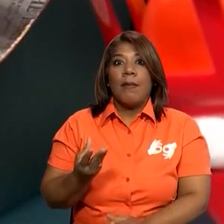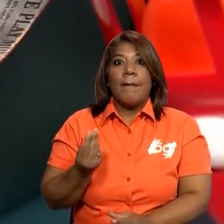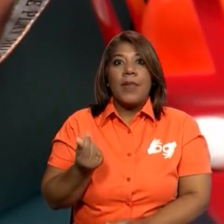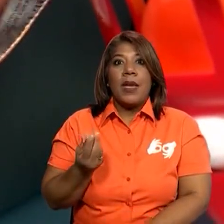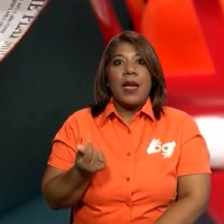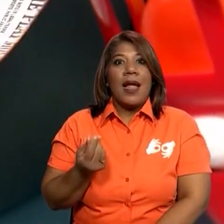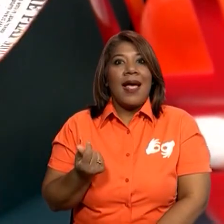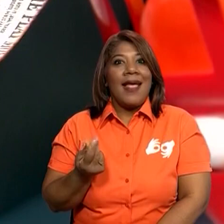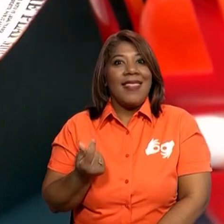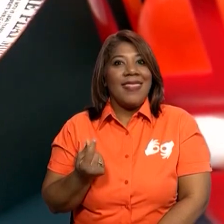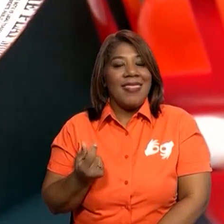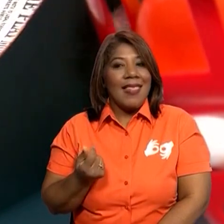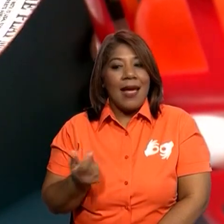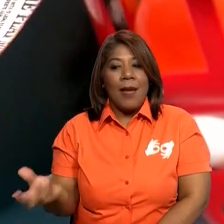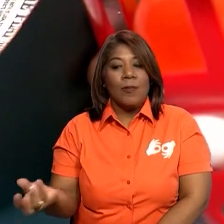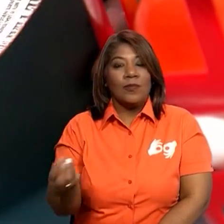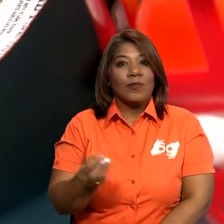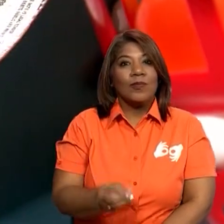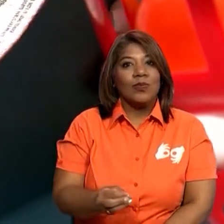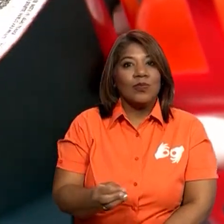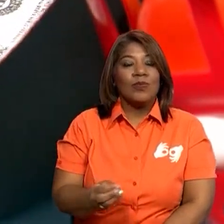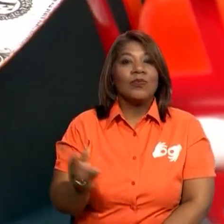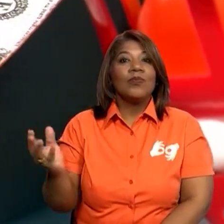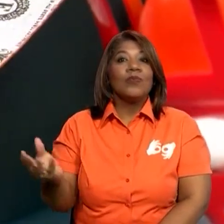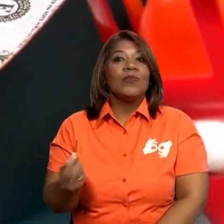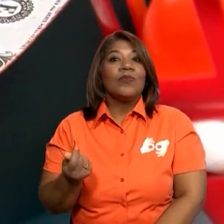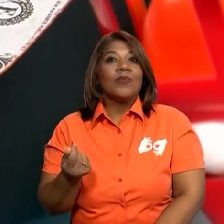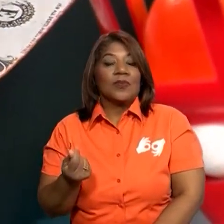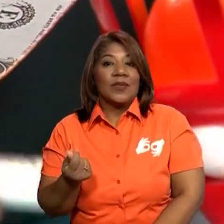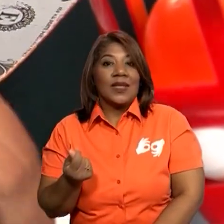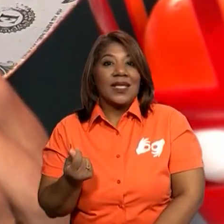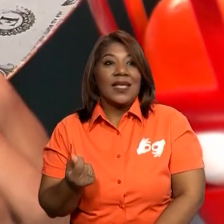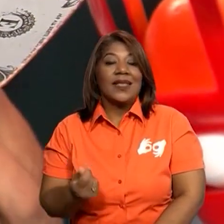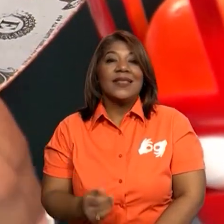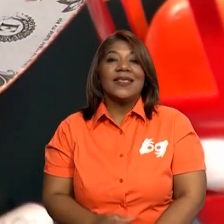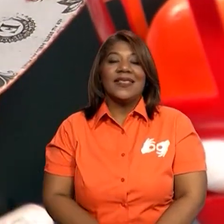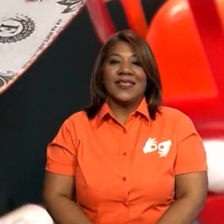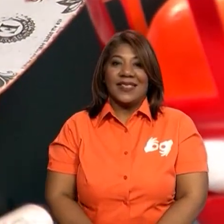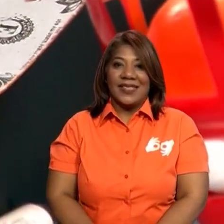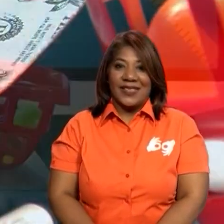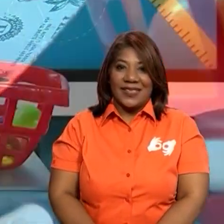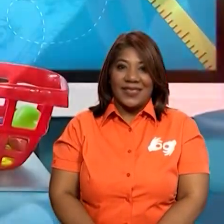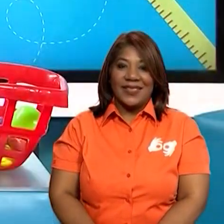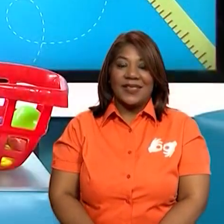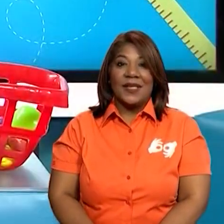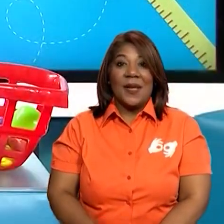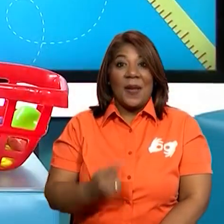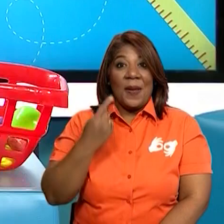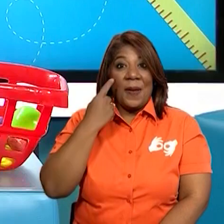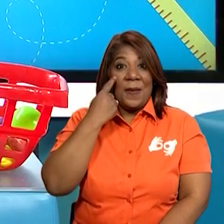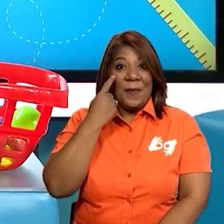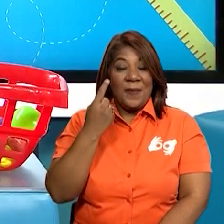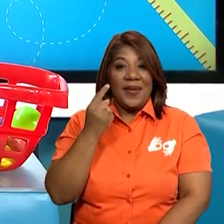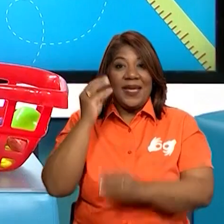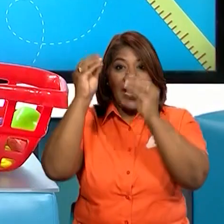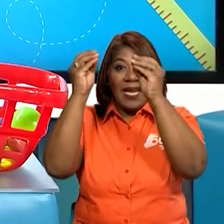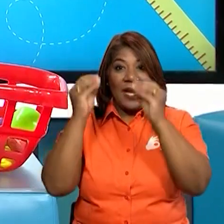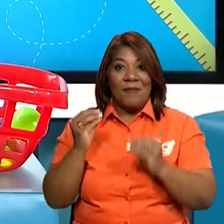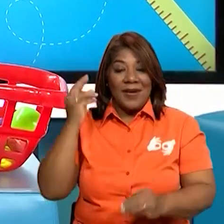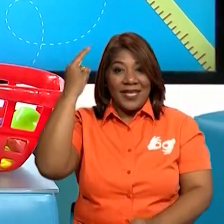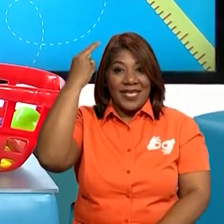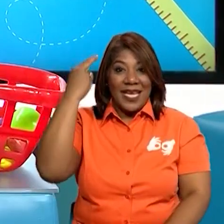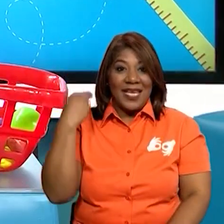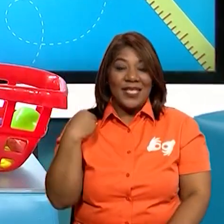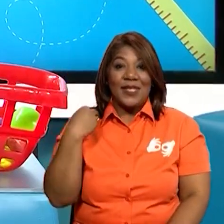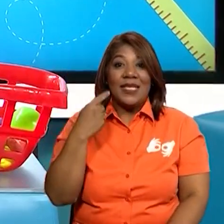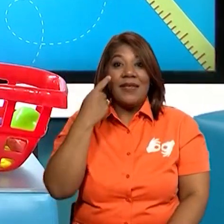que está cobrando durante la persona está comprando. Y el día de hoy voy a mostrarles un poco lo que es el